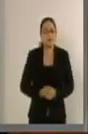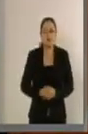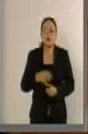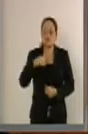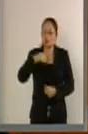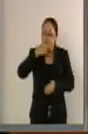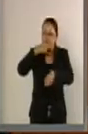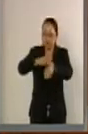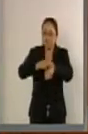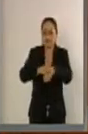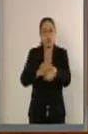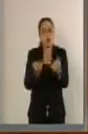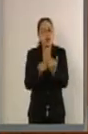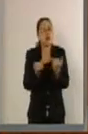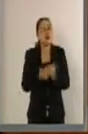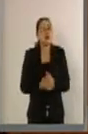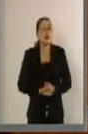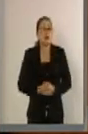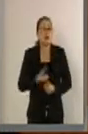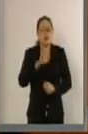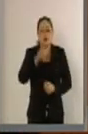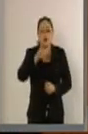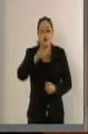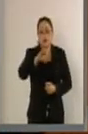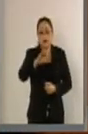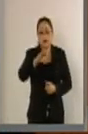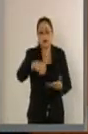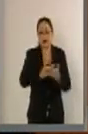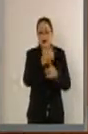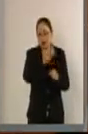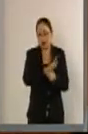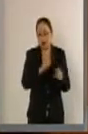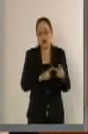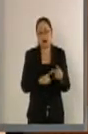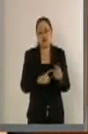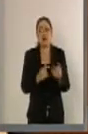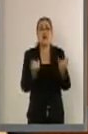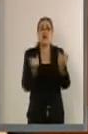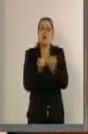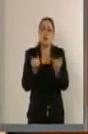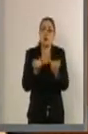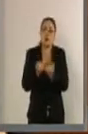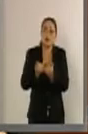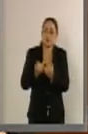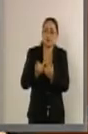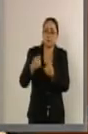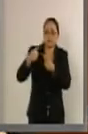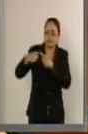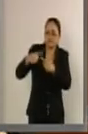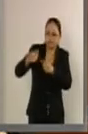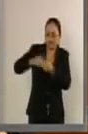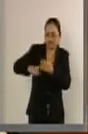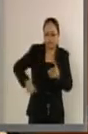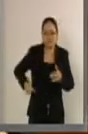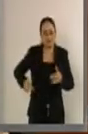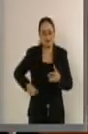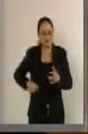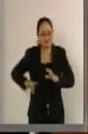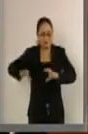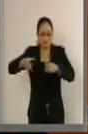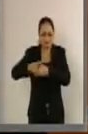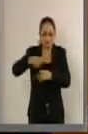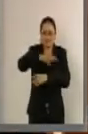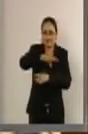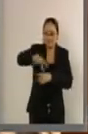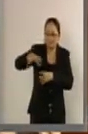llamado también al DIF nacional y a todas las áreas de gobierno para que